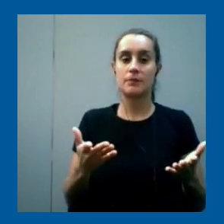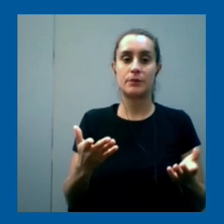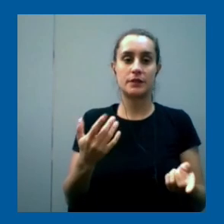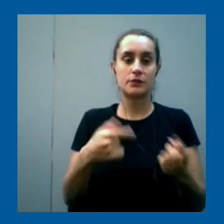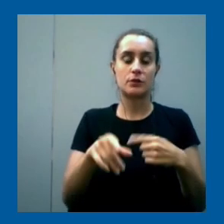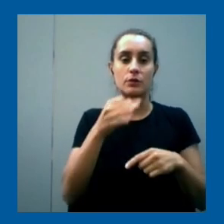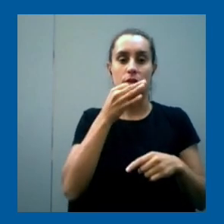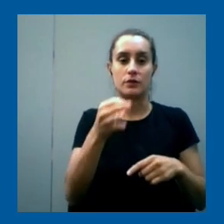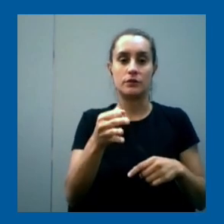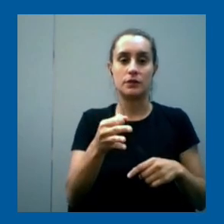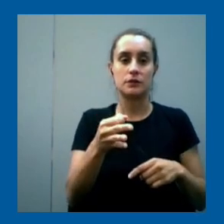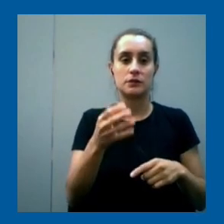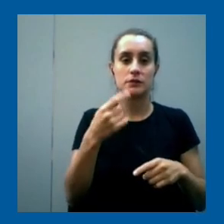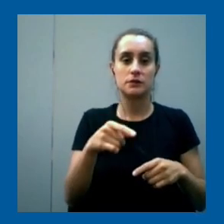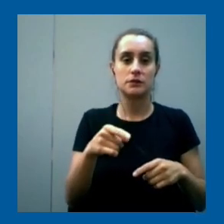están definidos